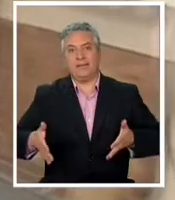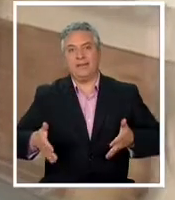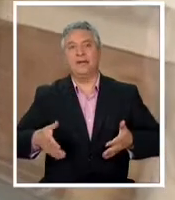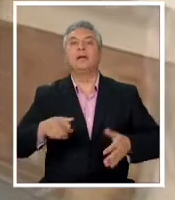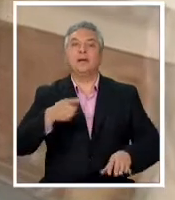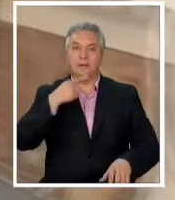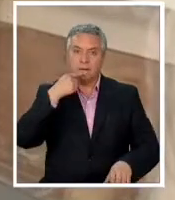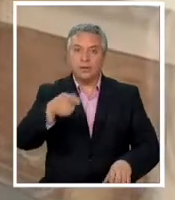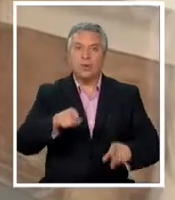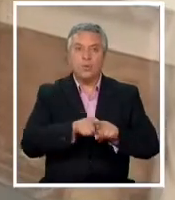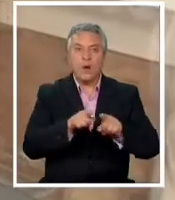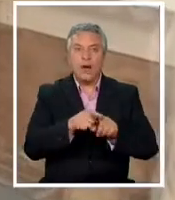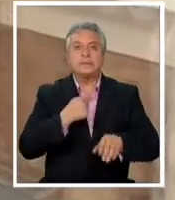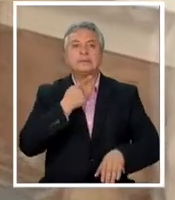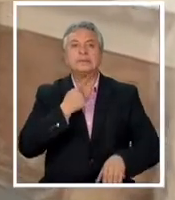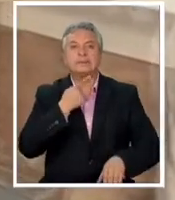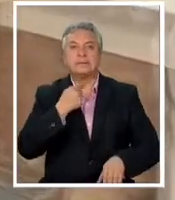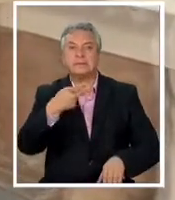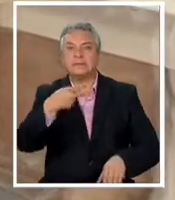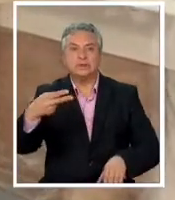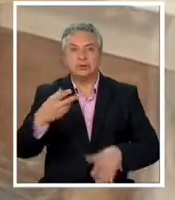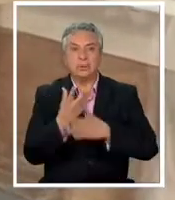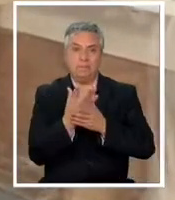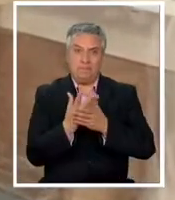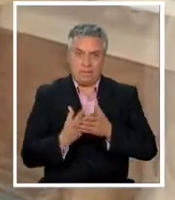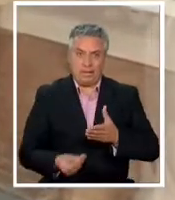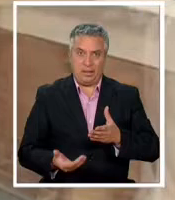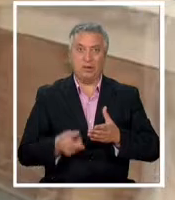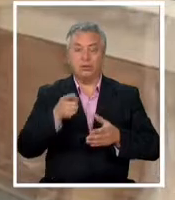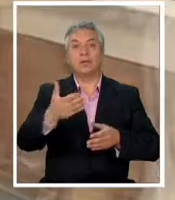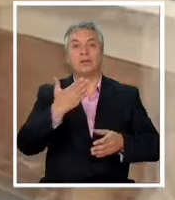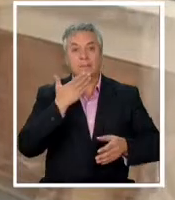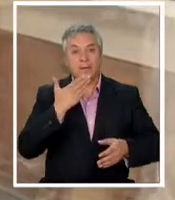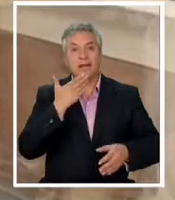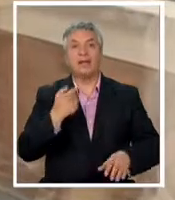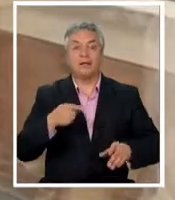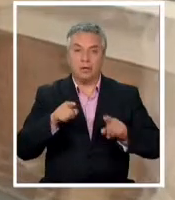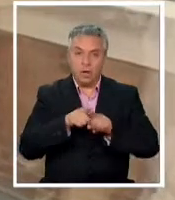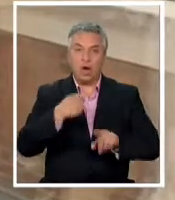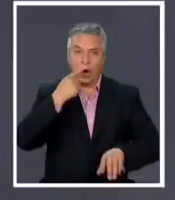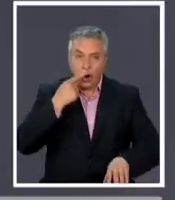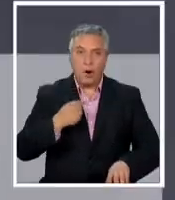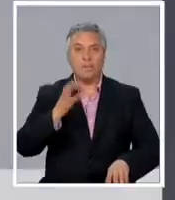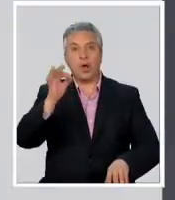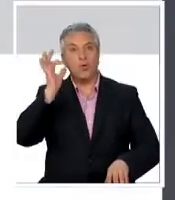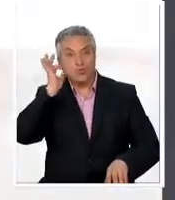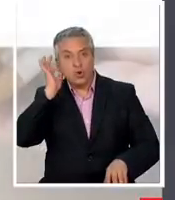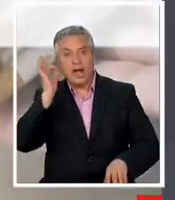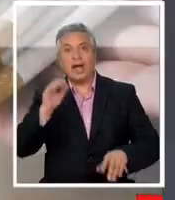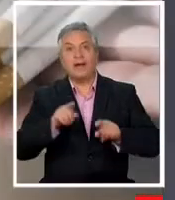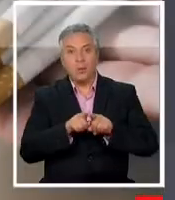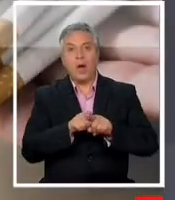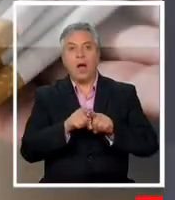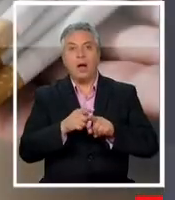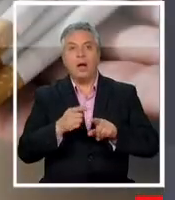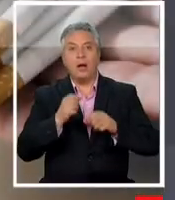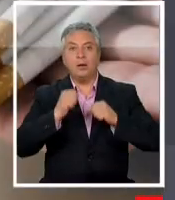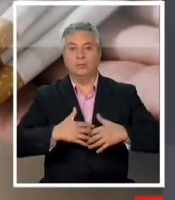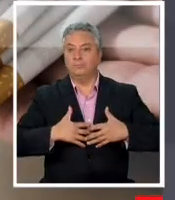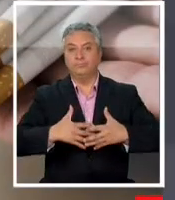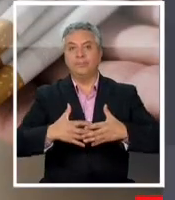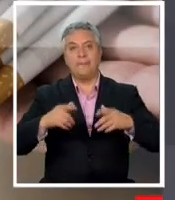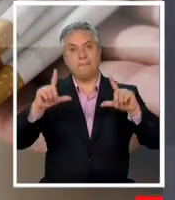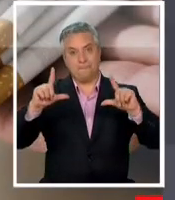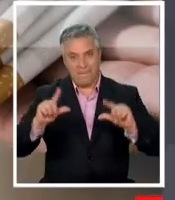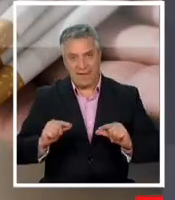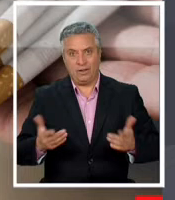altera el apetito sexual también afecta la fertilidad tanto en hombres como en mujeres mientras el 29% de los hombres